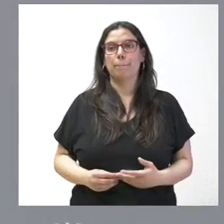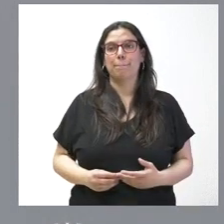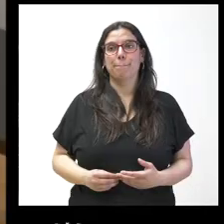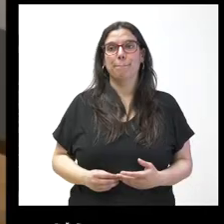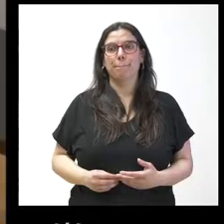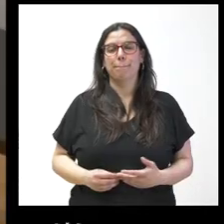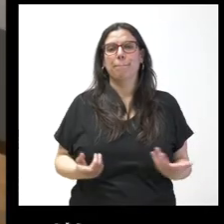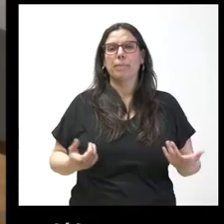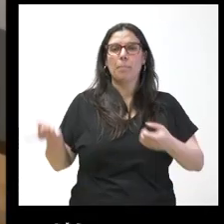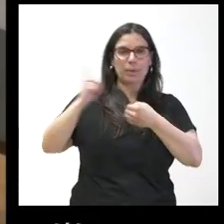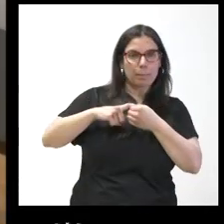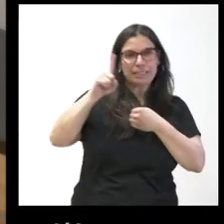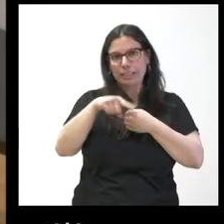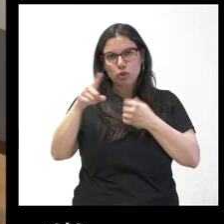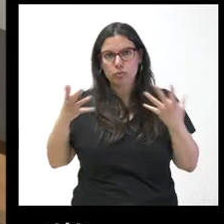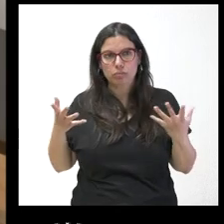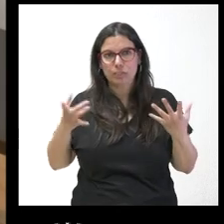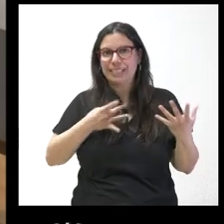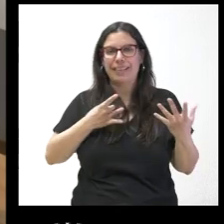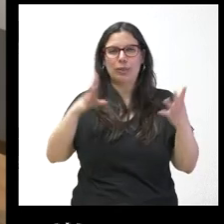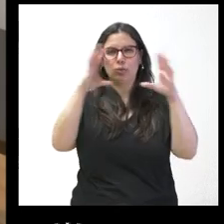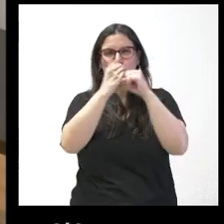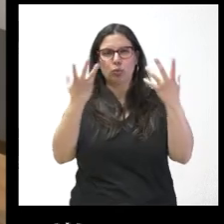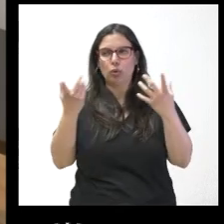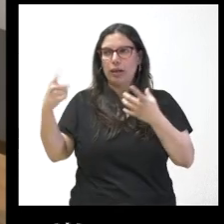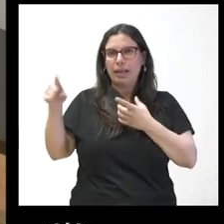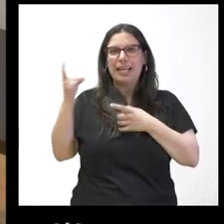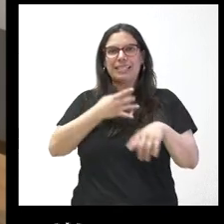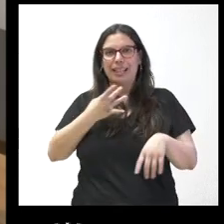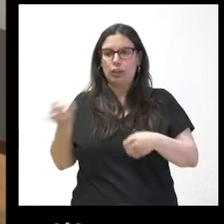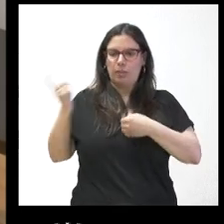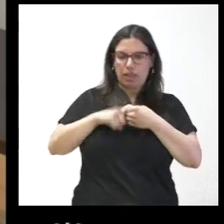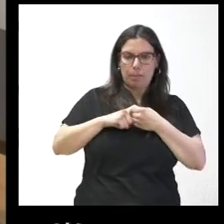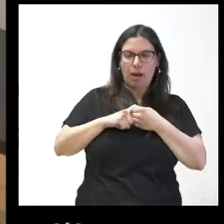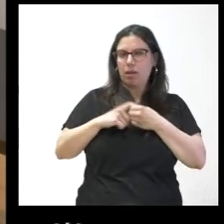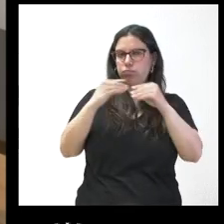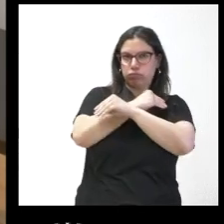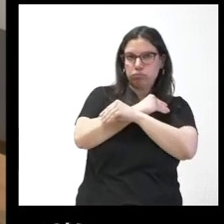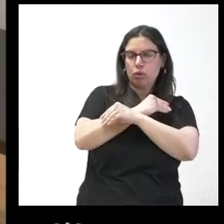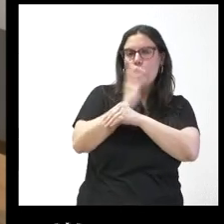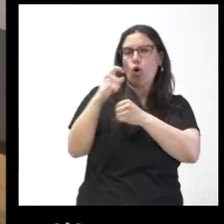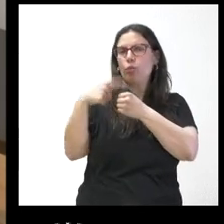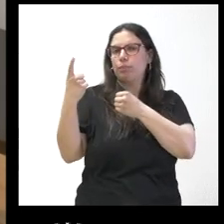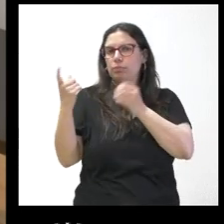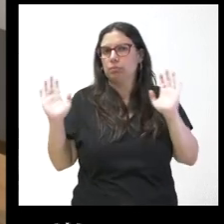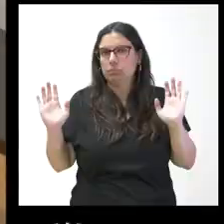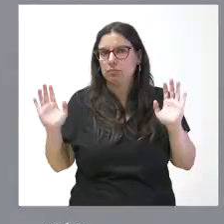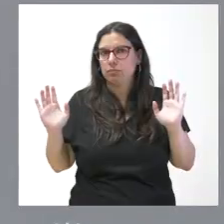¿pero han participado o no han participado de los sindicatos? Es no me queda claro si han participado y no hay algún acuerdo o simplemente es que no se han reunido